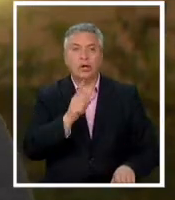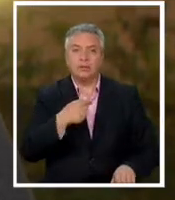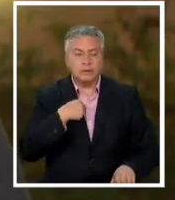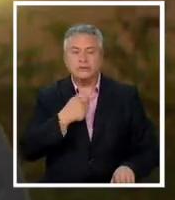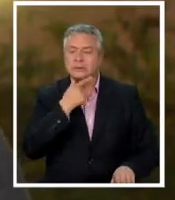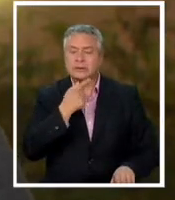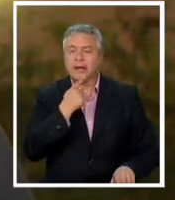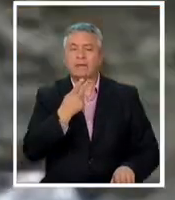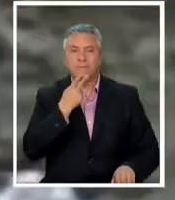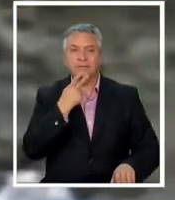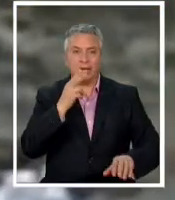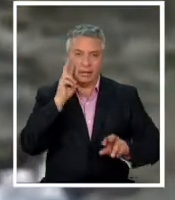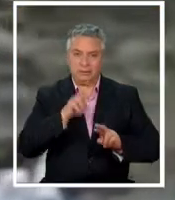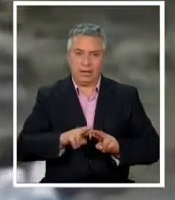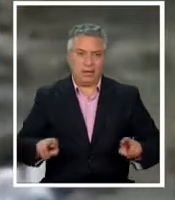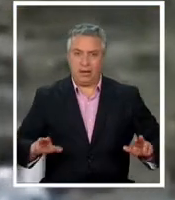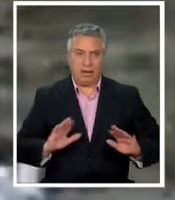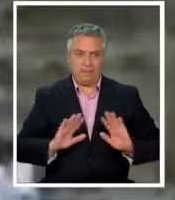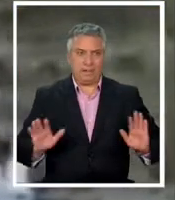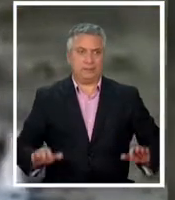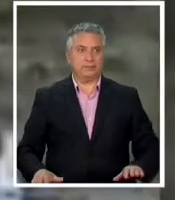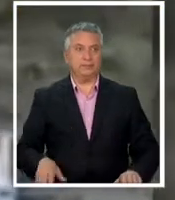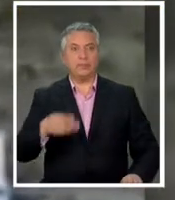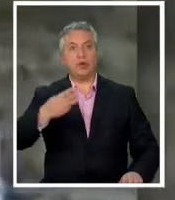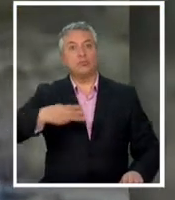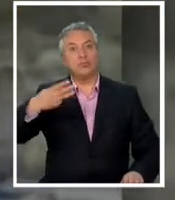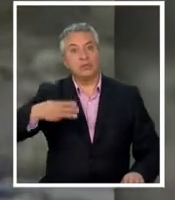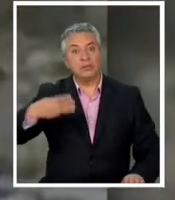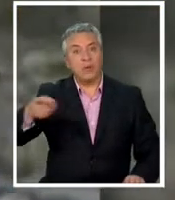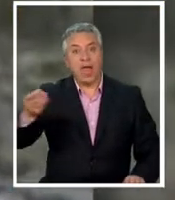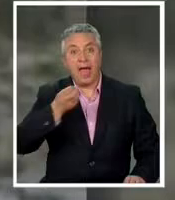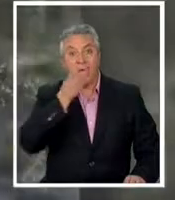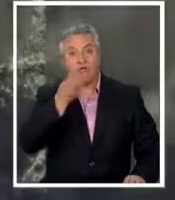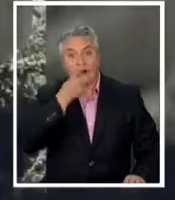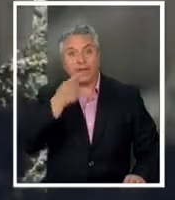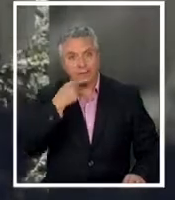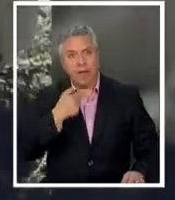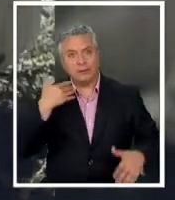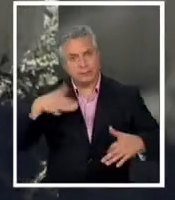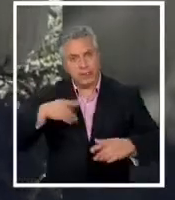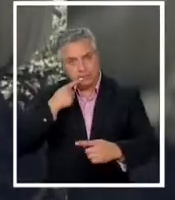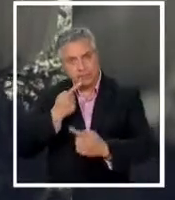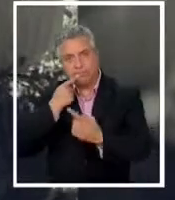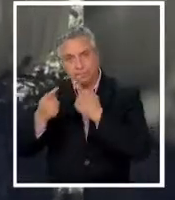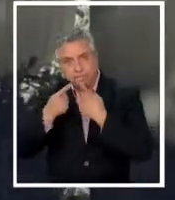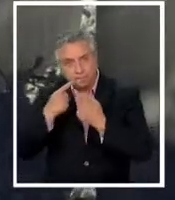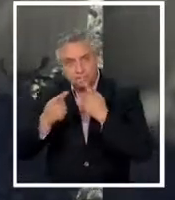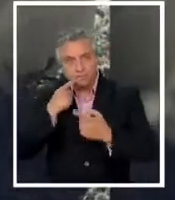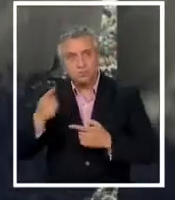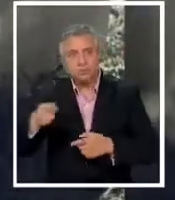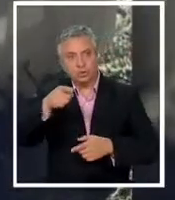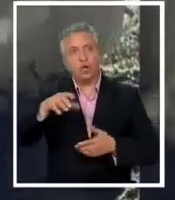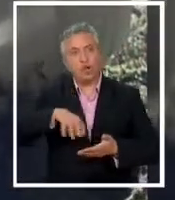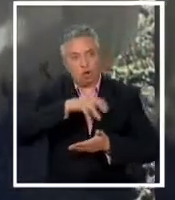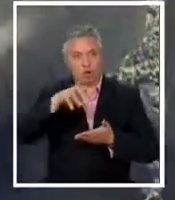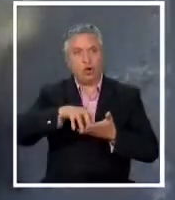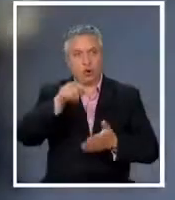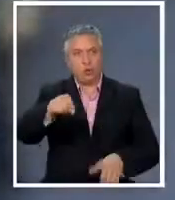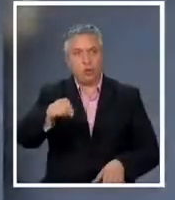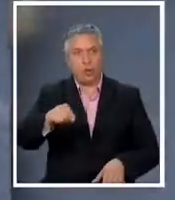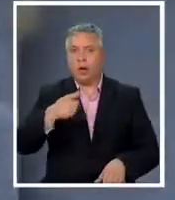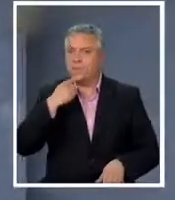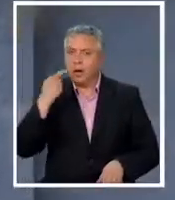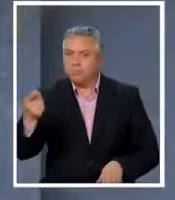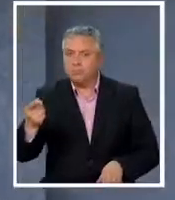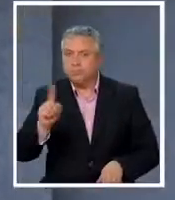vivir tranquilos en este sector contactamos al municipio de la florida sobre esta preocupante situación ocurrida en la comuna pero